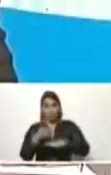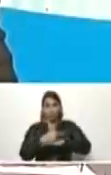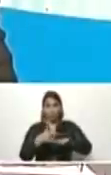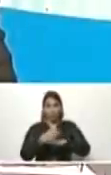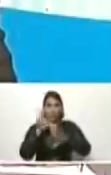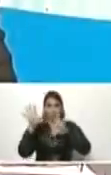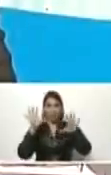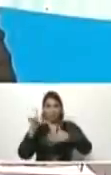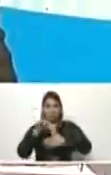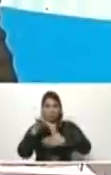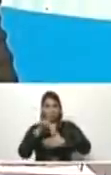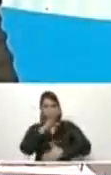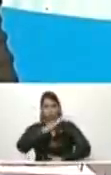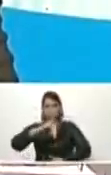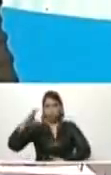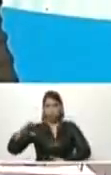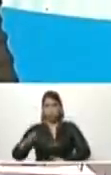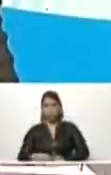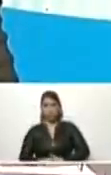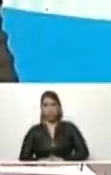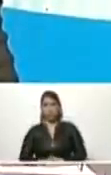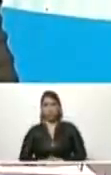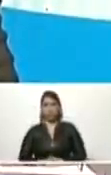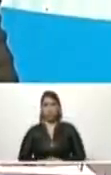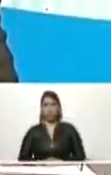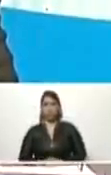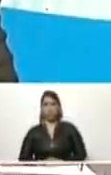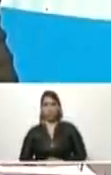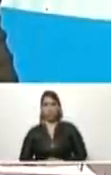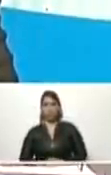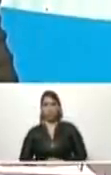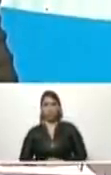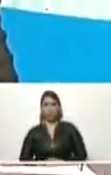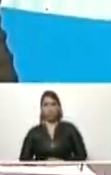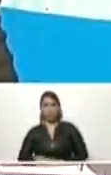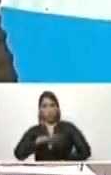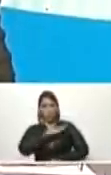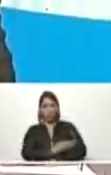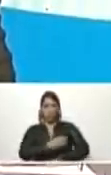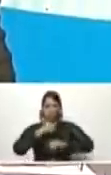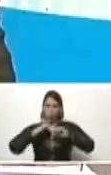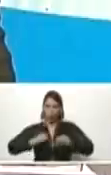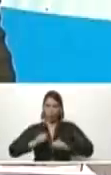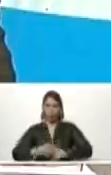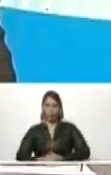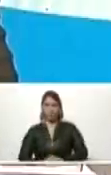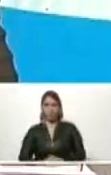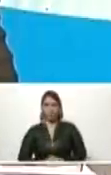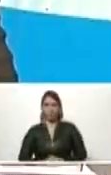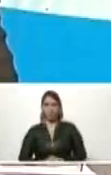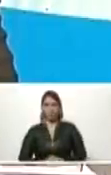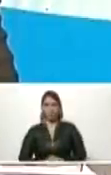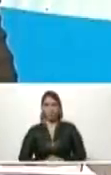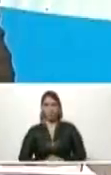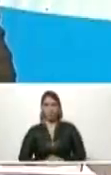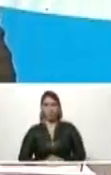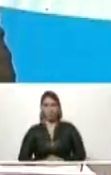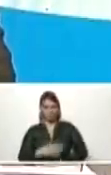de América Latina y del Caribe. Por su valentía, por su fuerza,